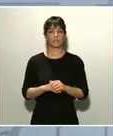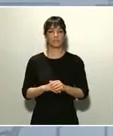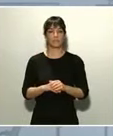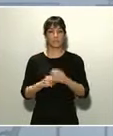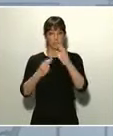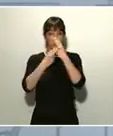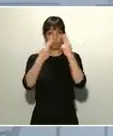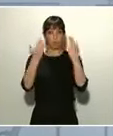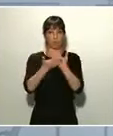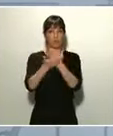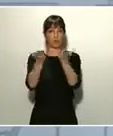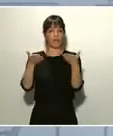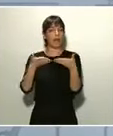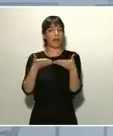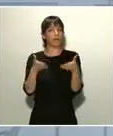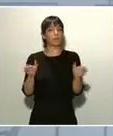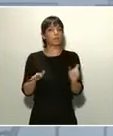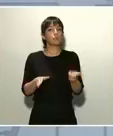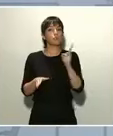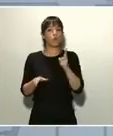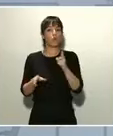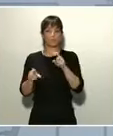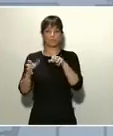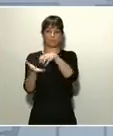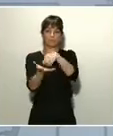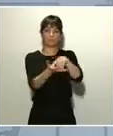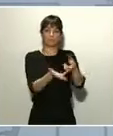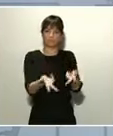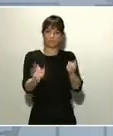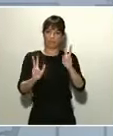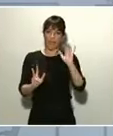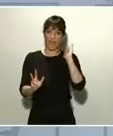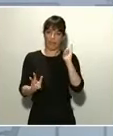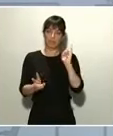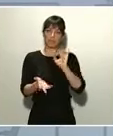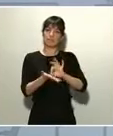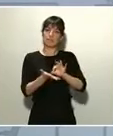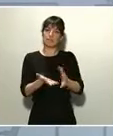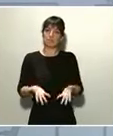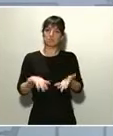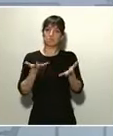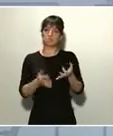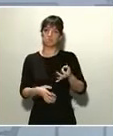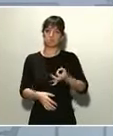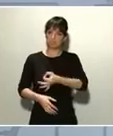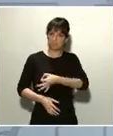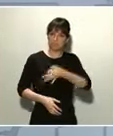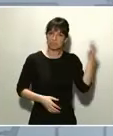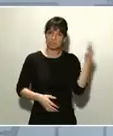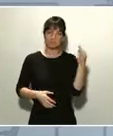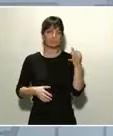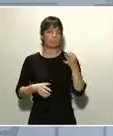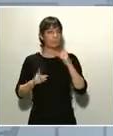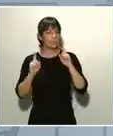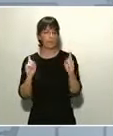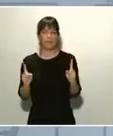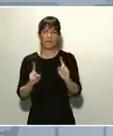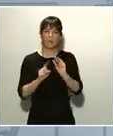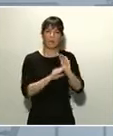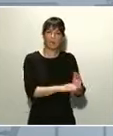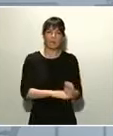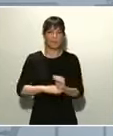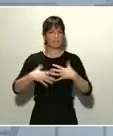establecimientos autorizados y estos han prestado su servicio con eficiencia y con todas las precauciones de sanidad y de higiene.